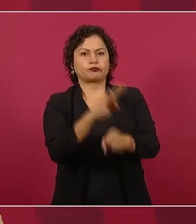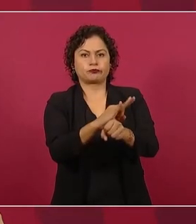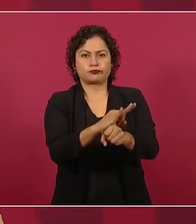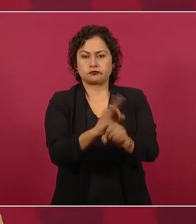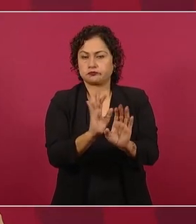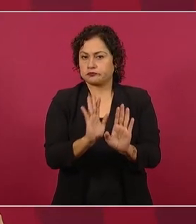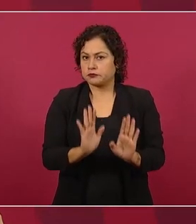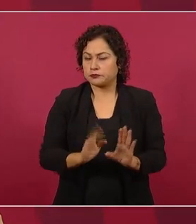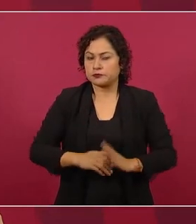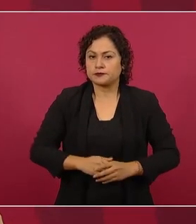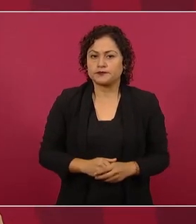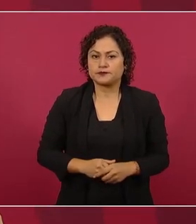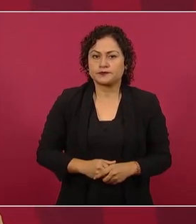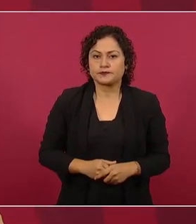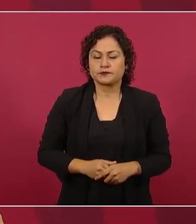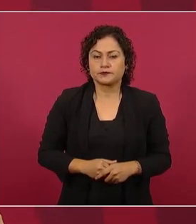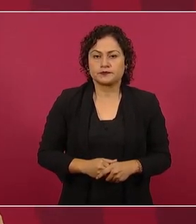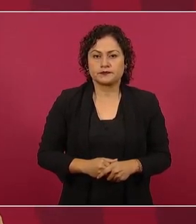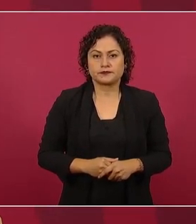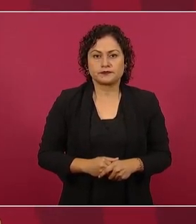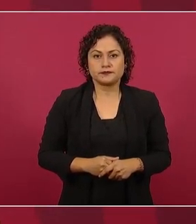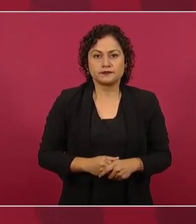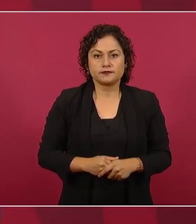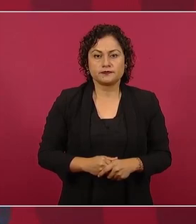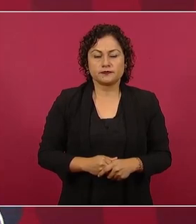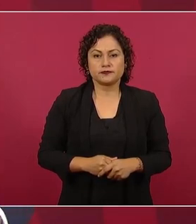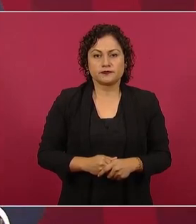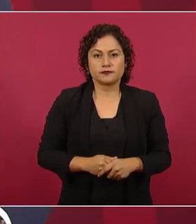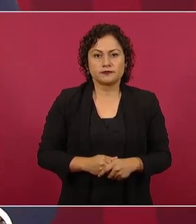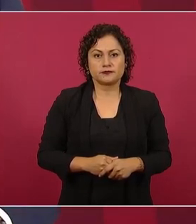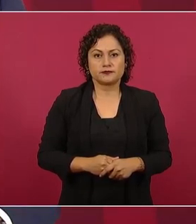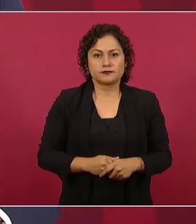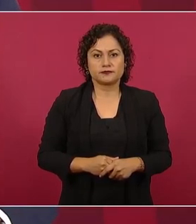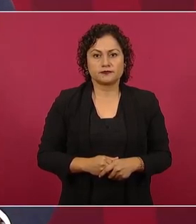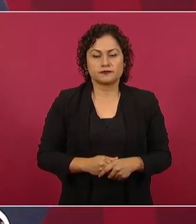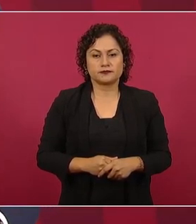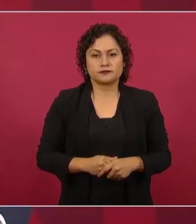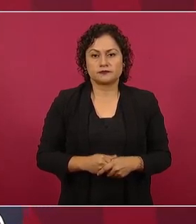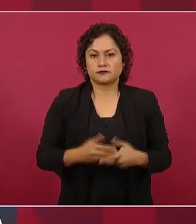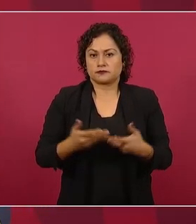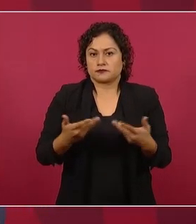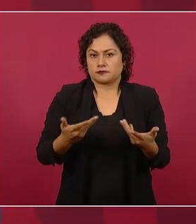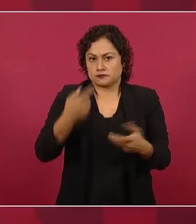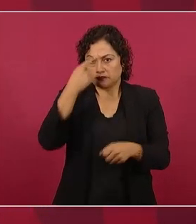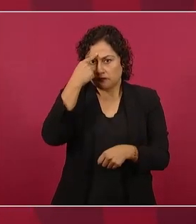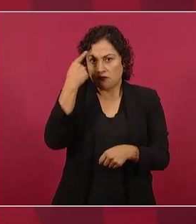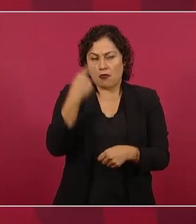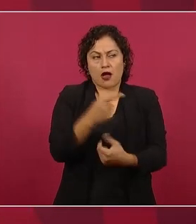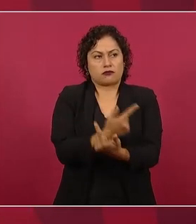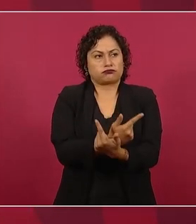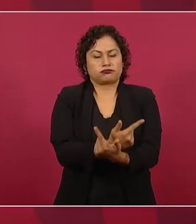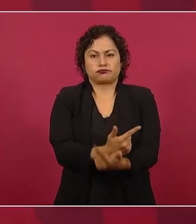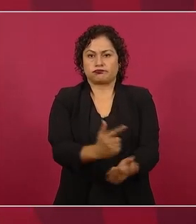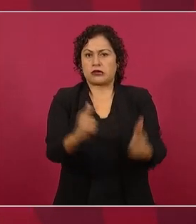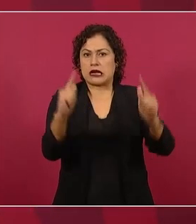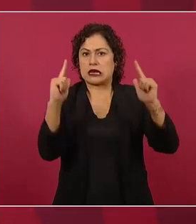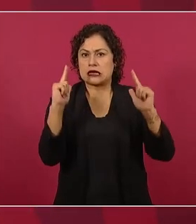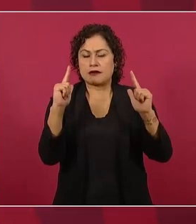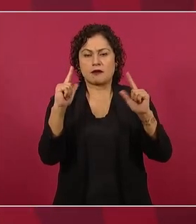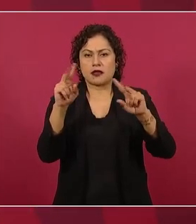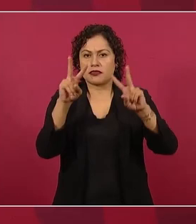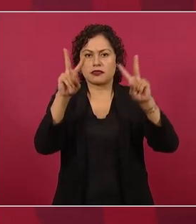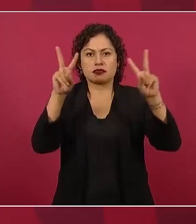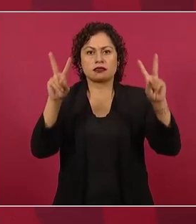Esa la aplicación plena de la democracia,